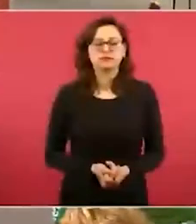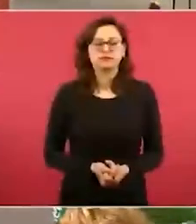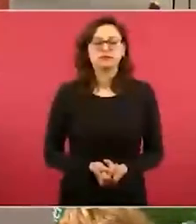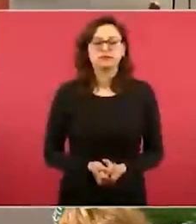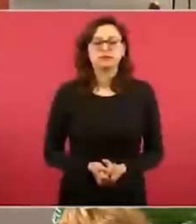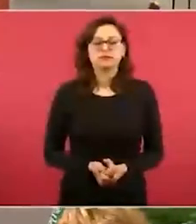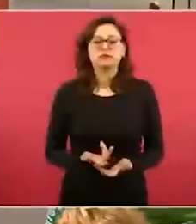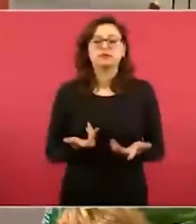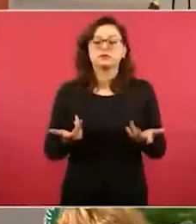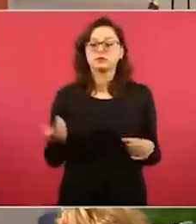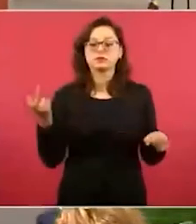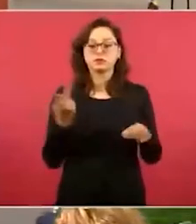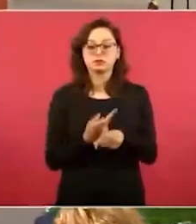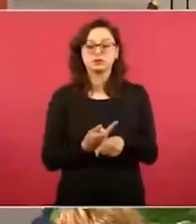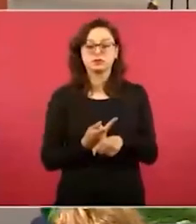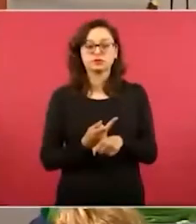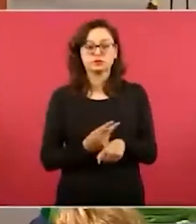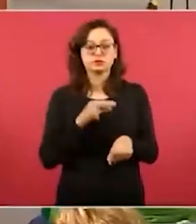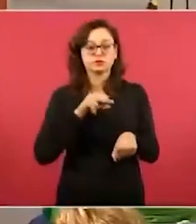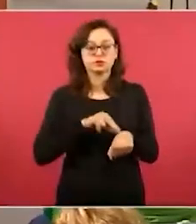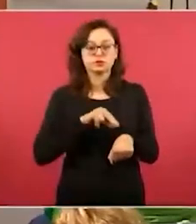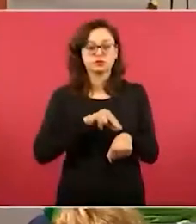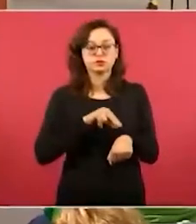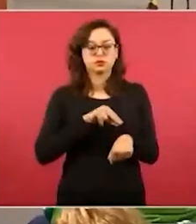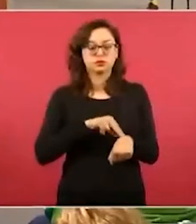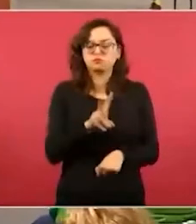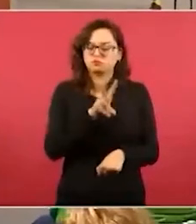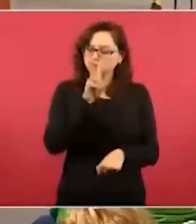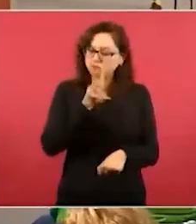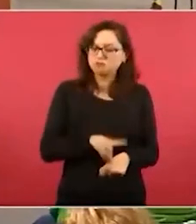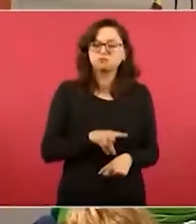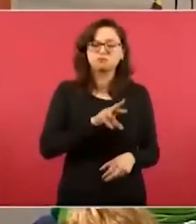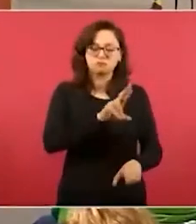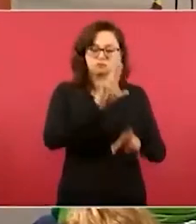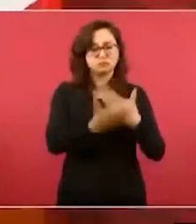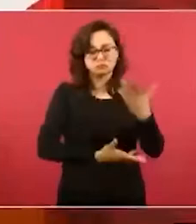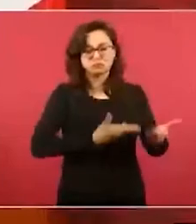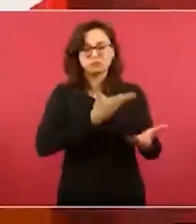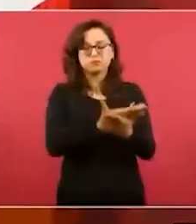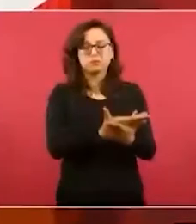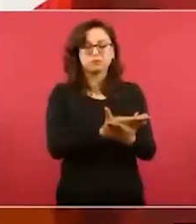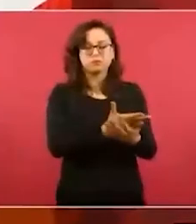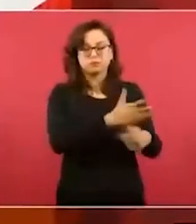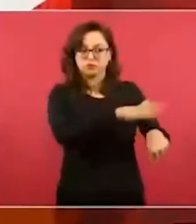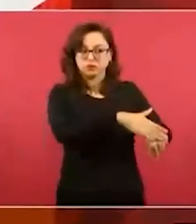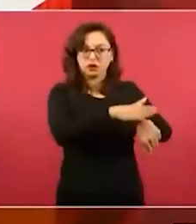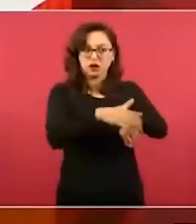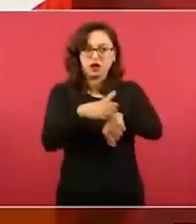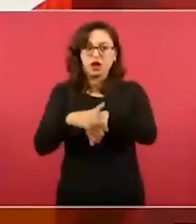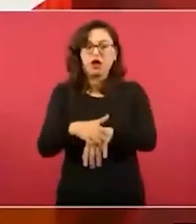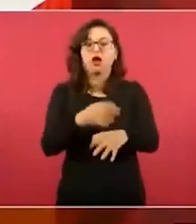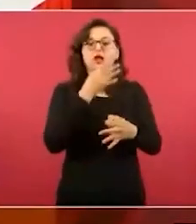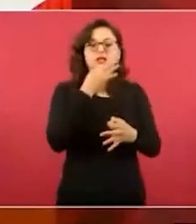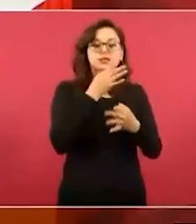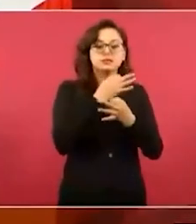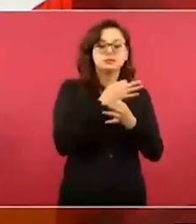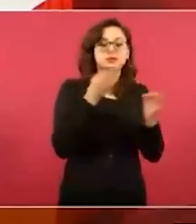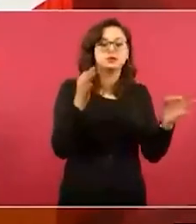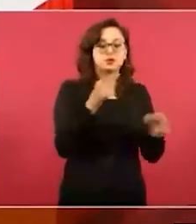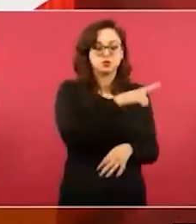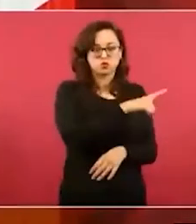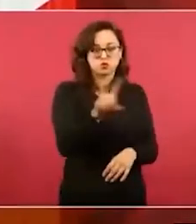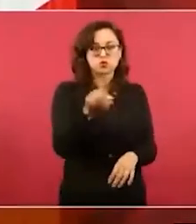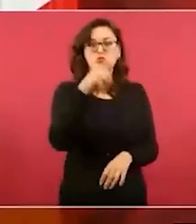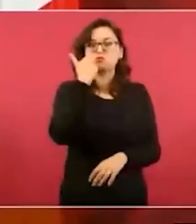Que los médicos A los que Respetamos mucho Sepan Que Siempre van a contar